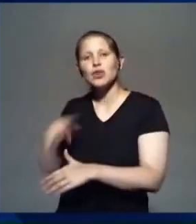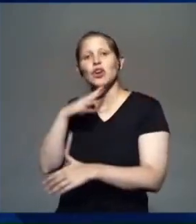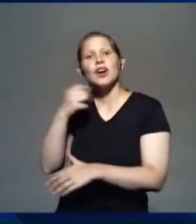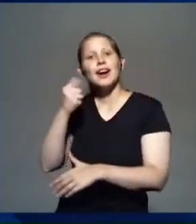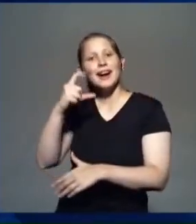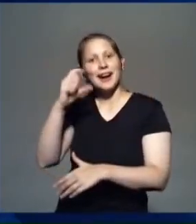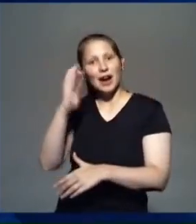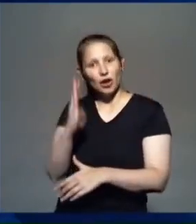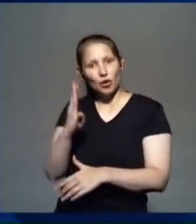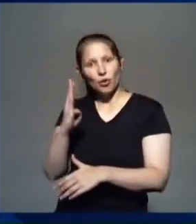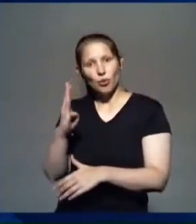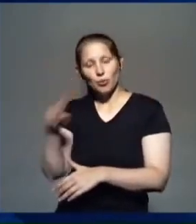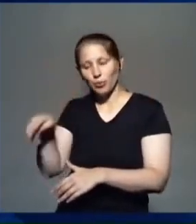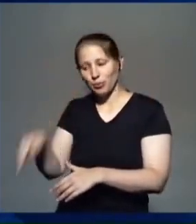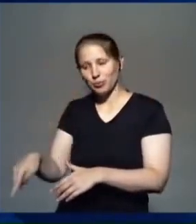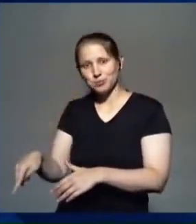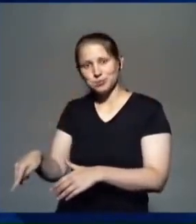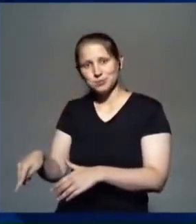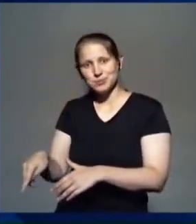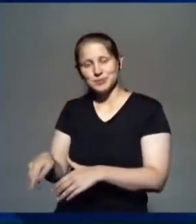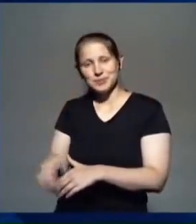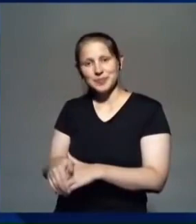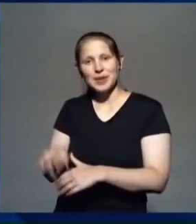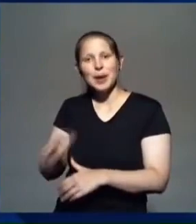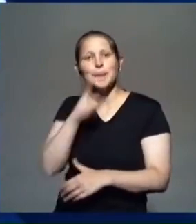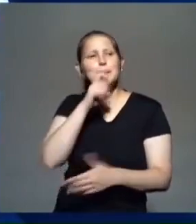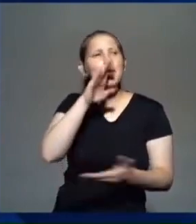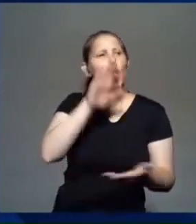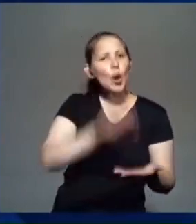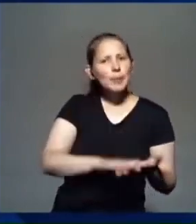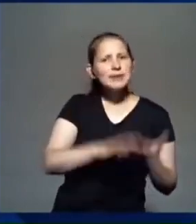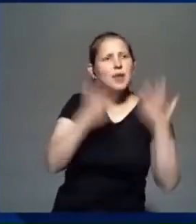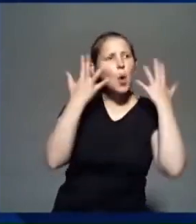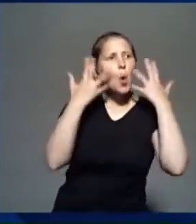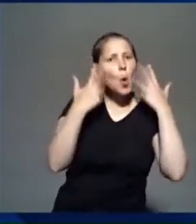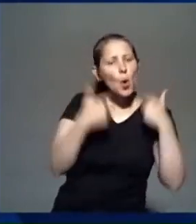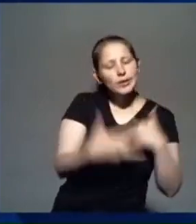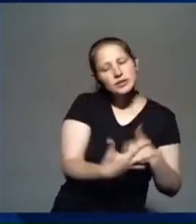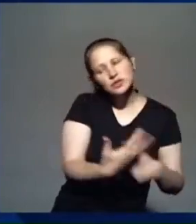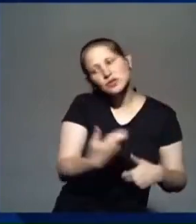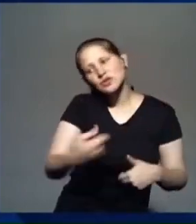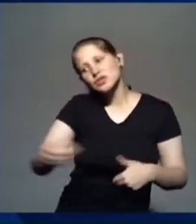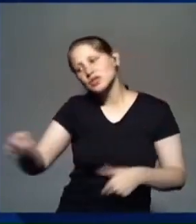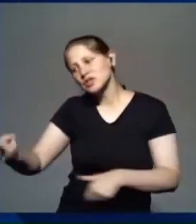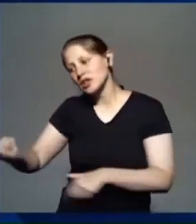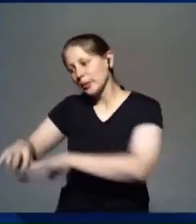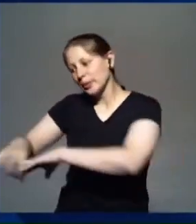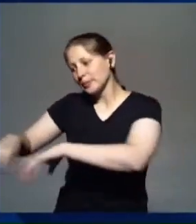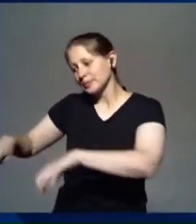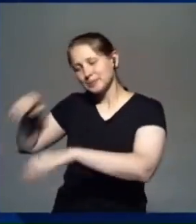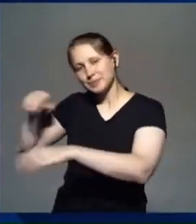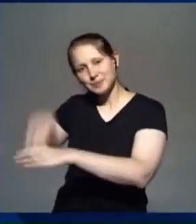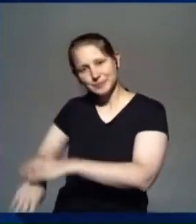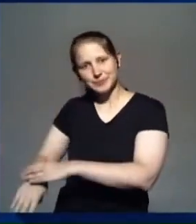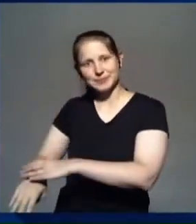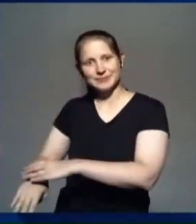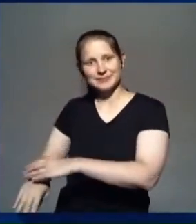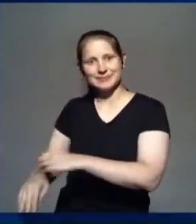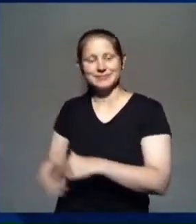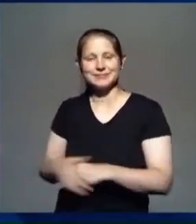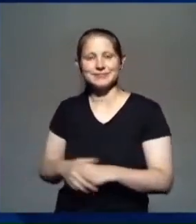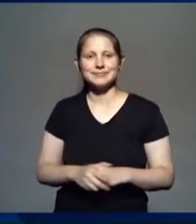Egipto, él promete llevar los huesos de Jacob fuera de Egipto.